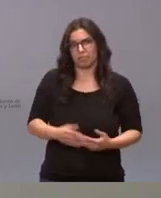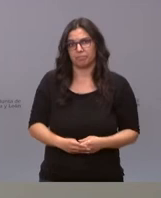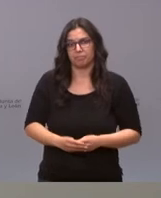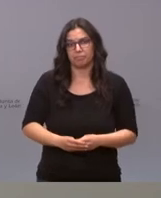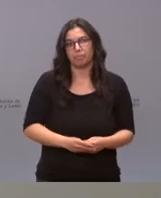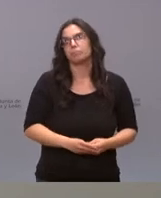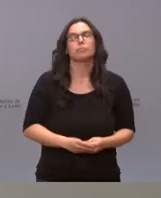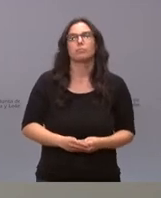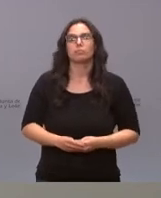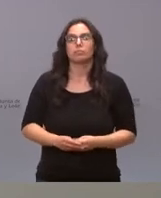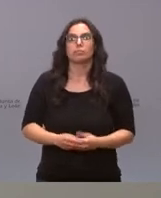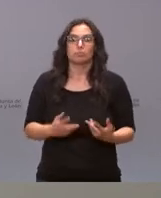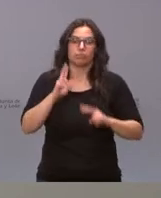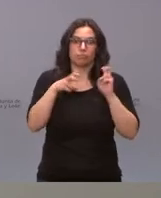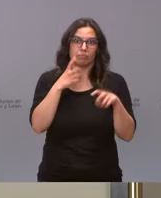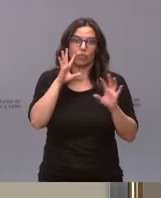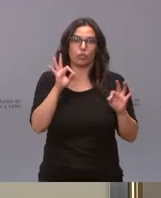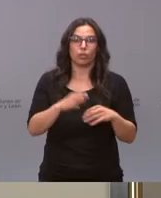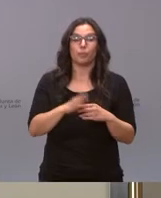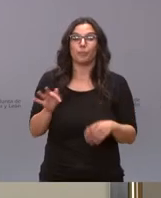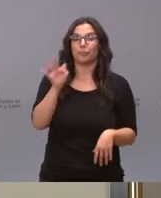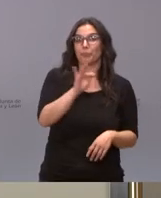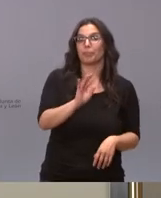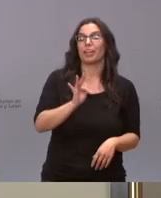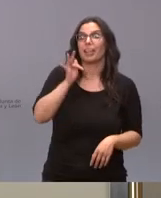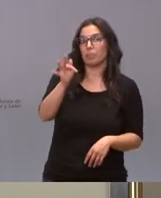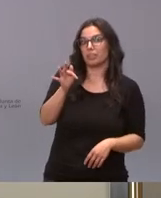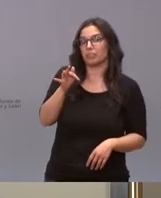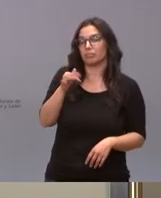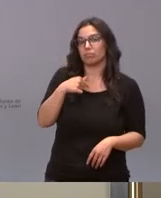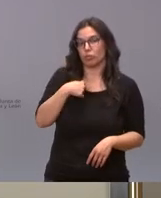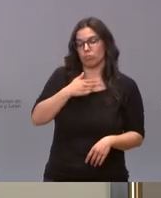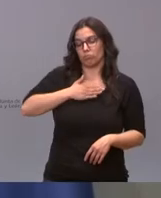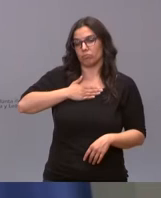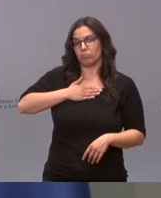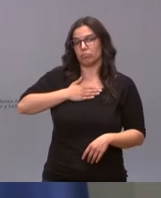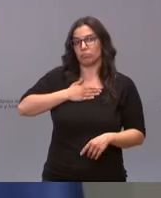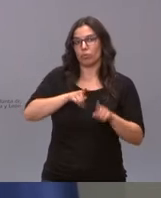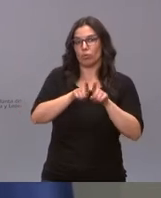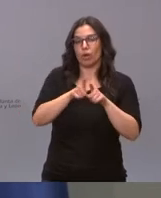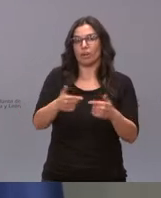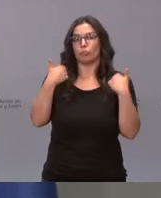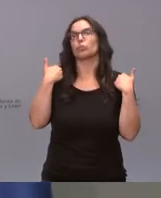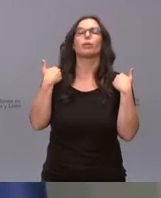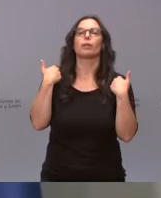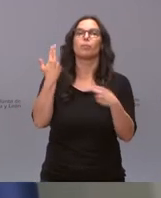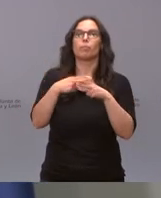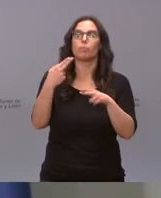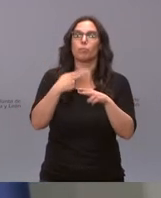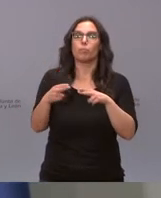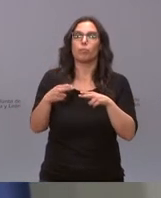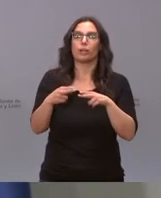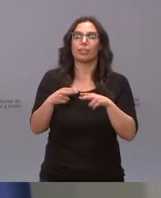pues una actuación desde luego y además y eso se lo digo desde el punto de vista de responsable de la política del reto